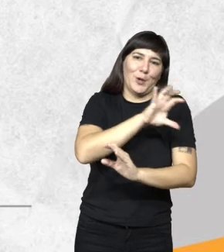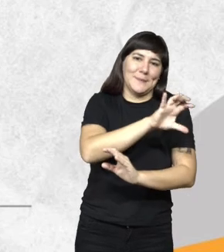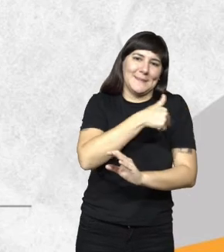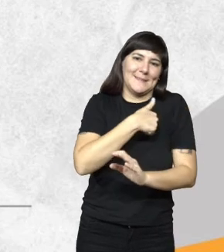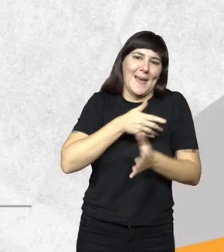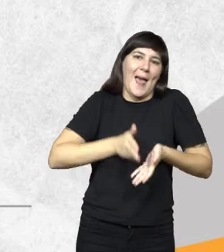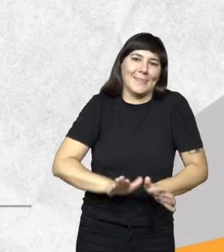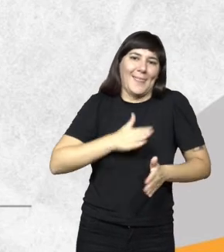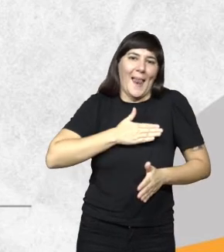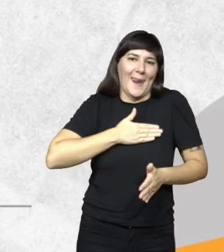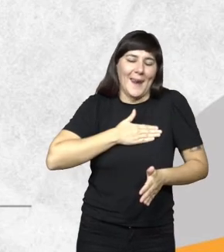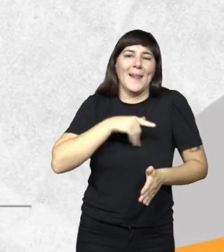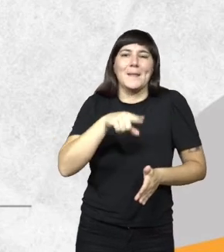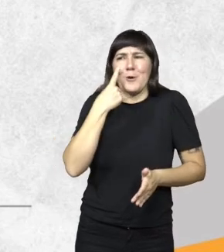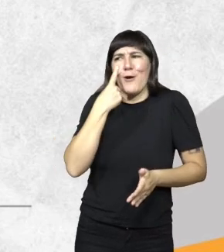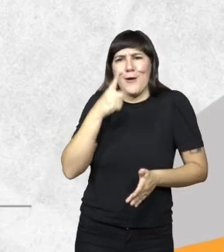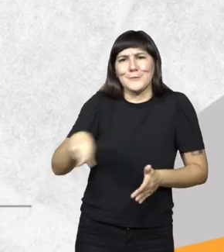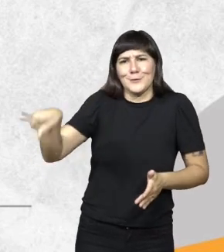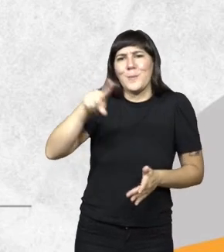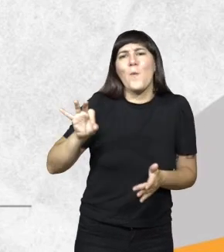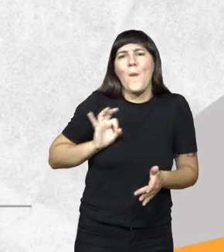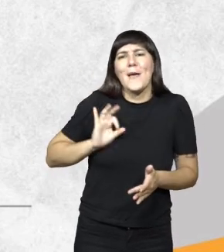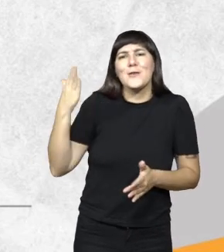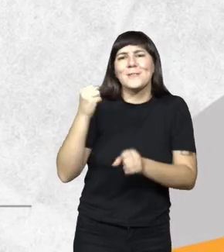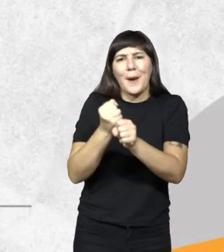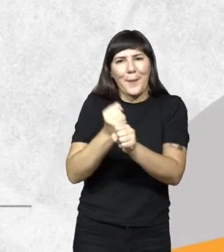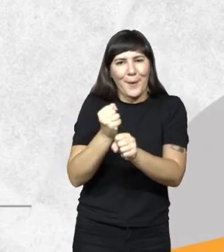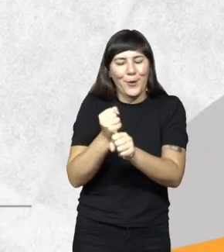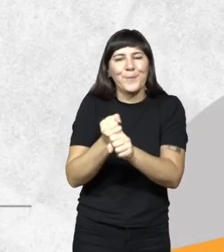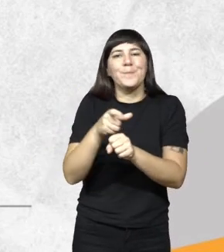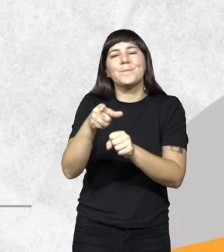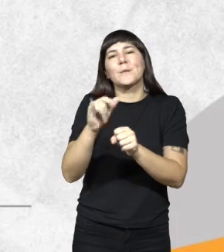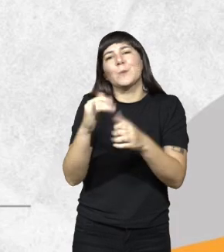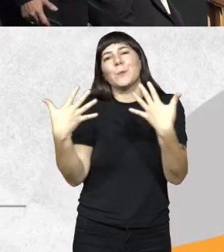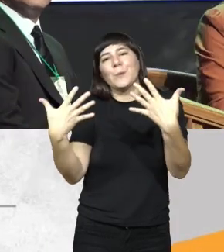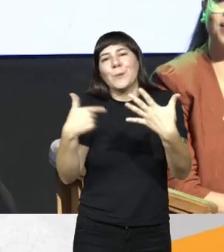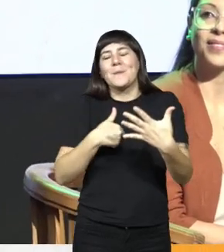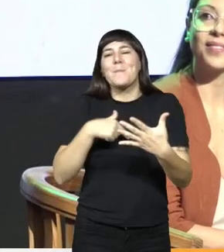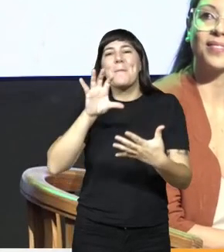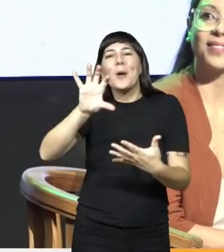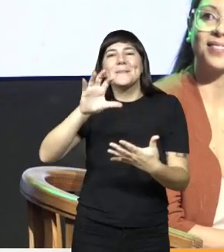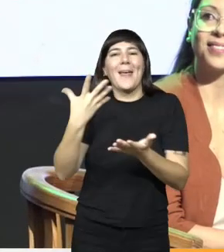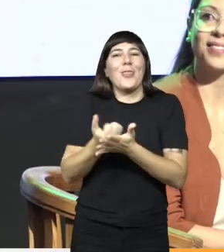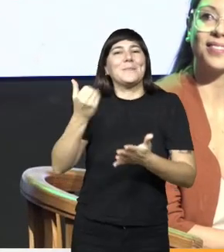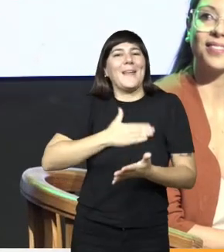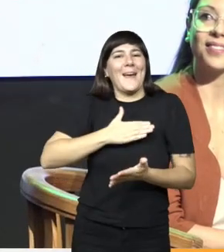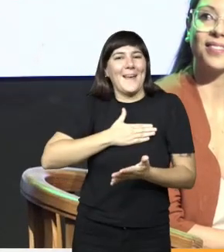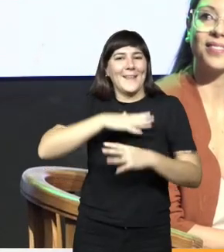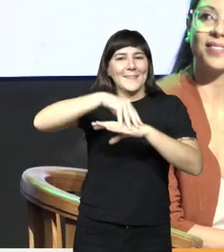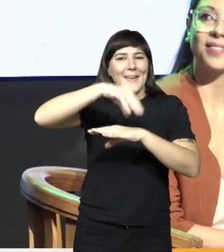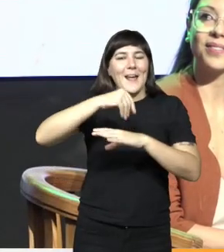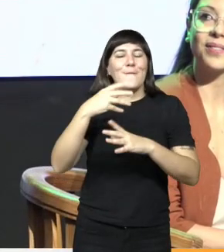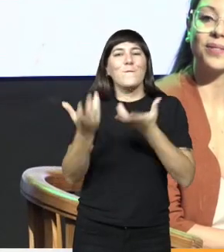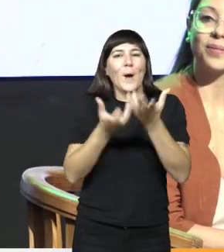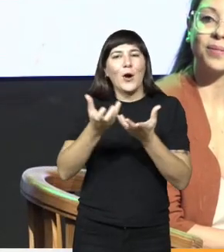a muchos de los que están aquí que conozco de todos mis años de trabajo, y, por supuesto, a mi provincia adoptiva, Tierra del Fuego, Antártida,